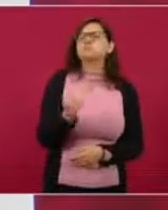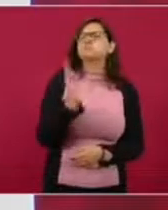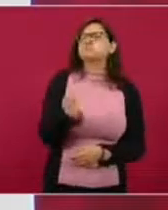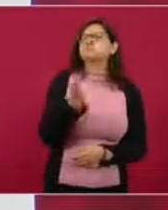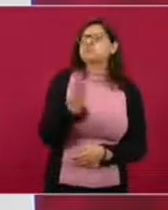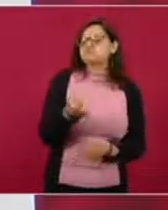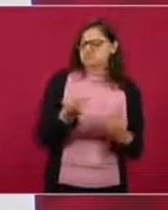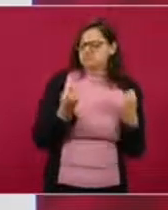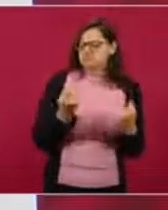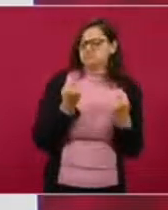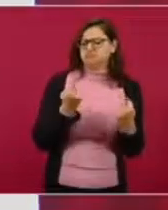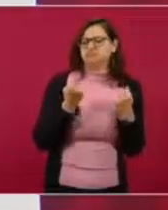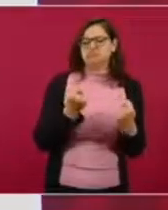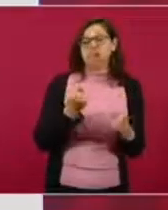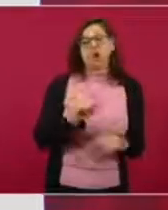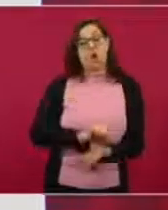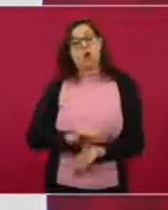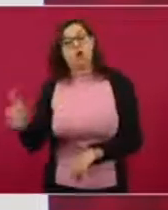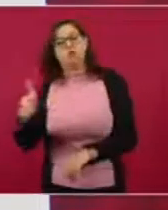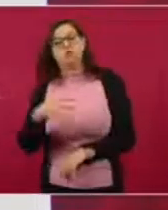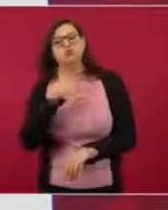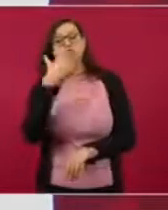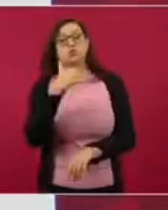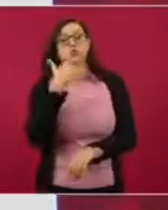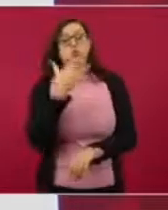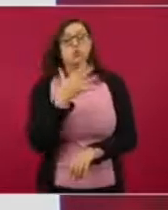corruptos hipócritas.